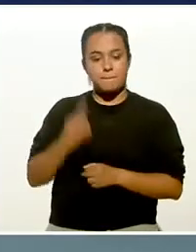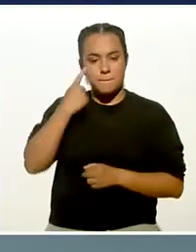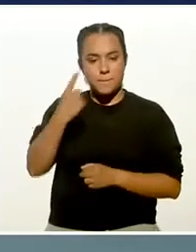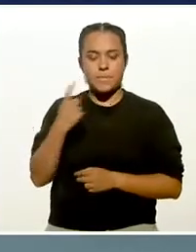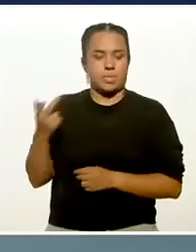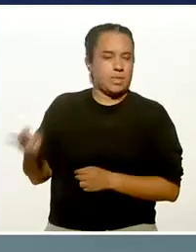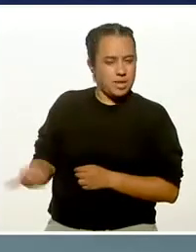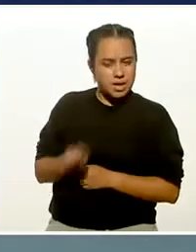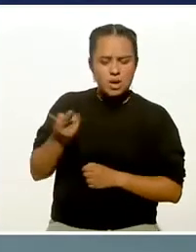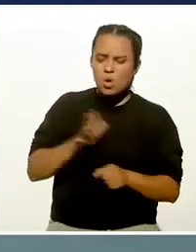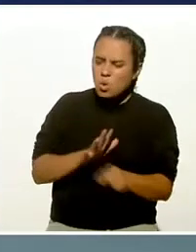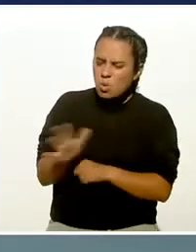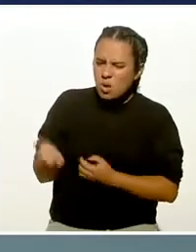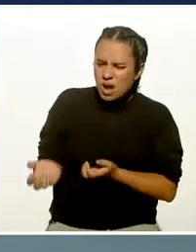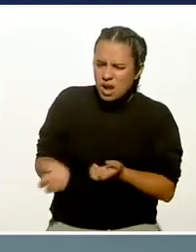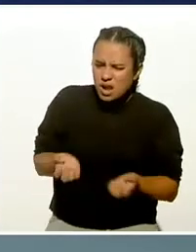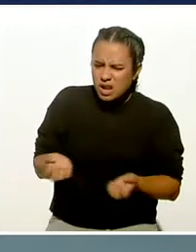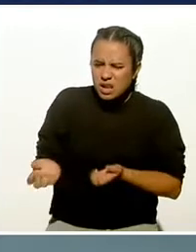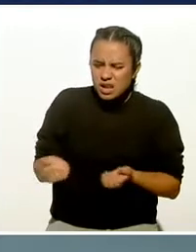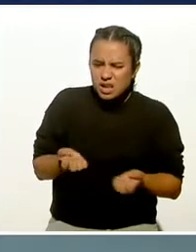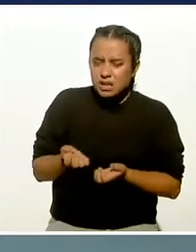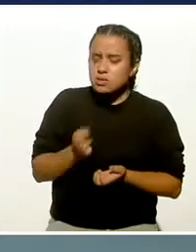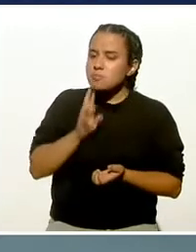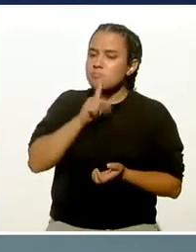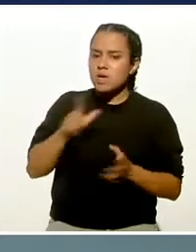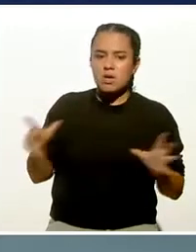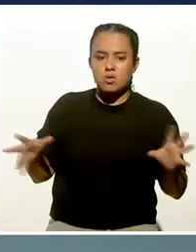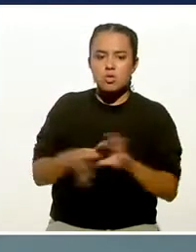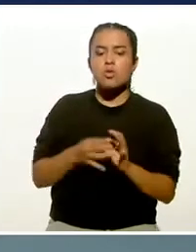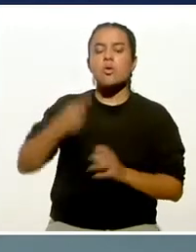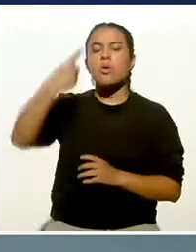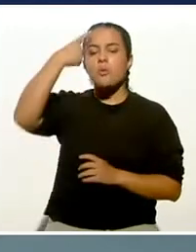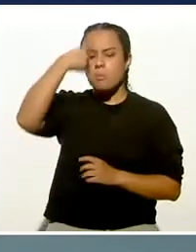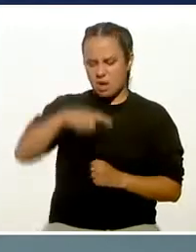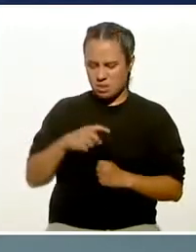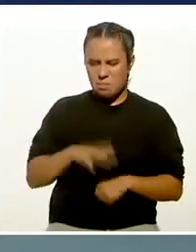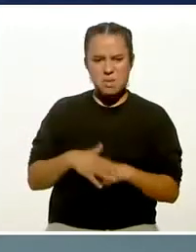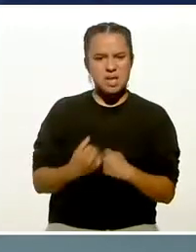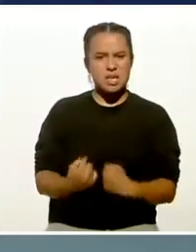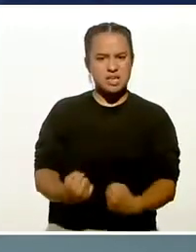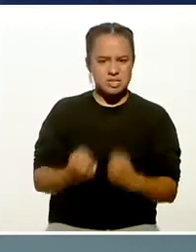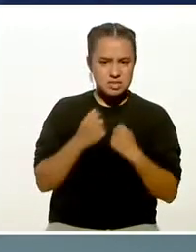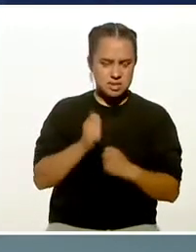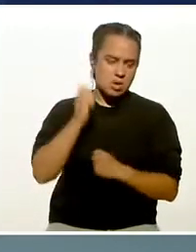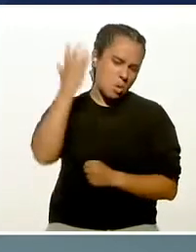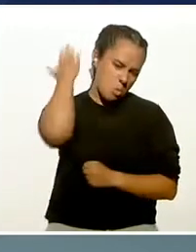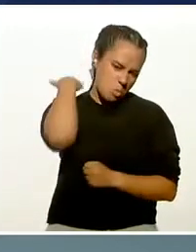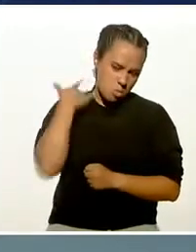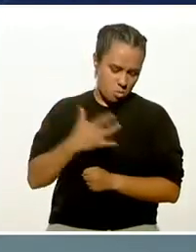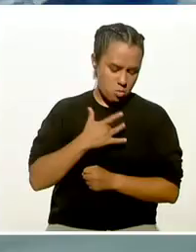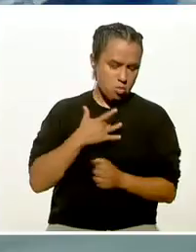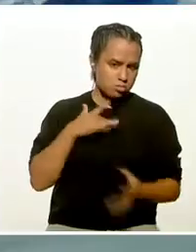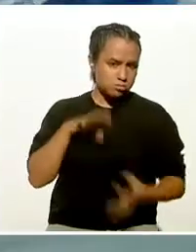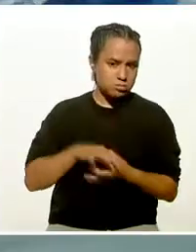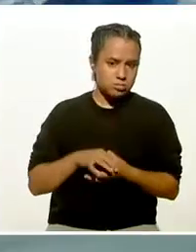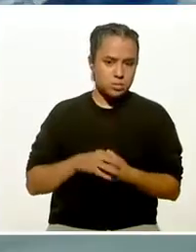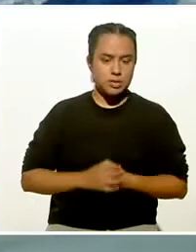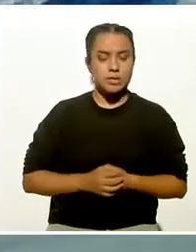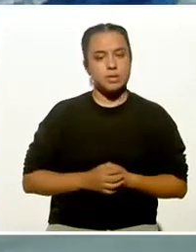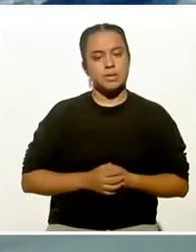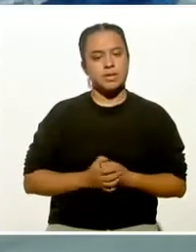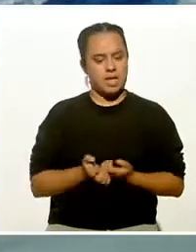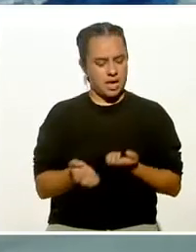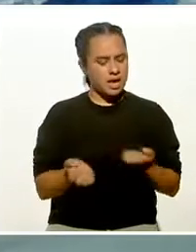preguntan, ¿qué ejercicios son ideales para fortalecer la función cardiopulmonar? Muy bien, los